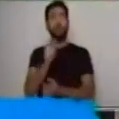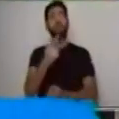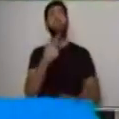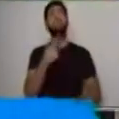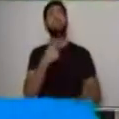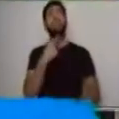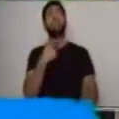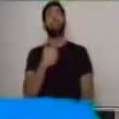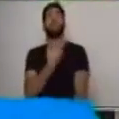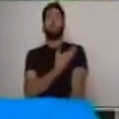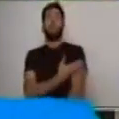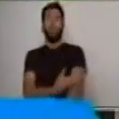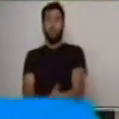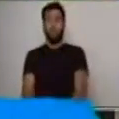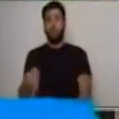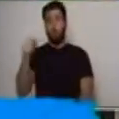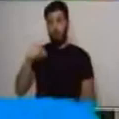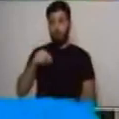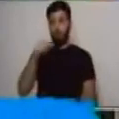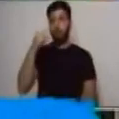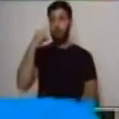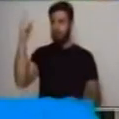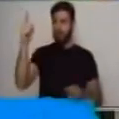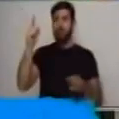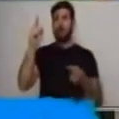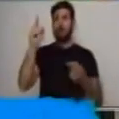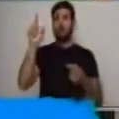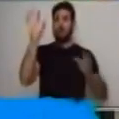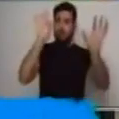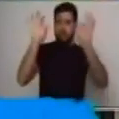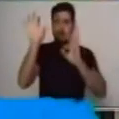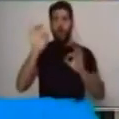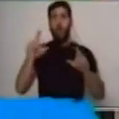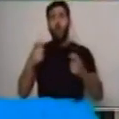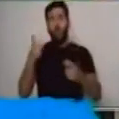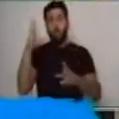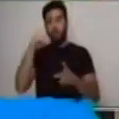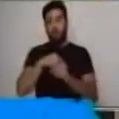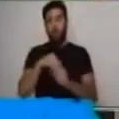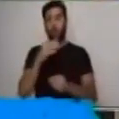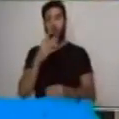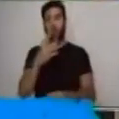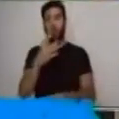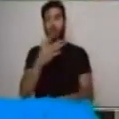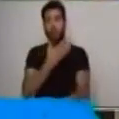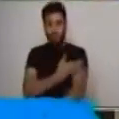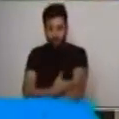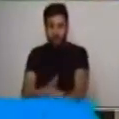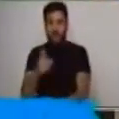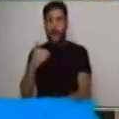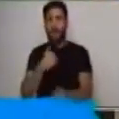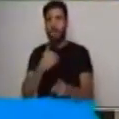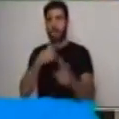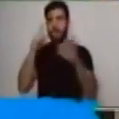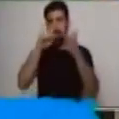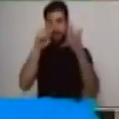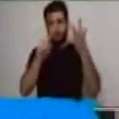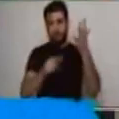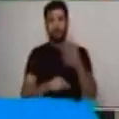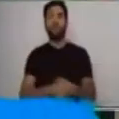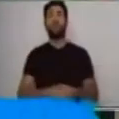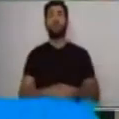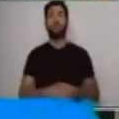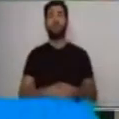vamos a identificar los elementos de la narración que acabamos de mencionar también.